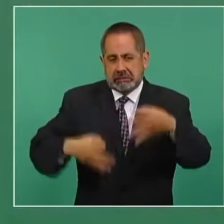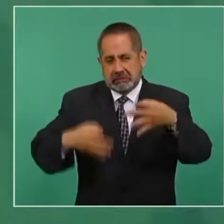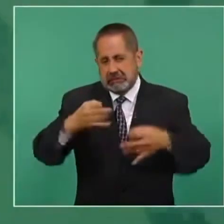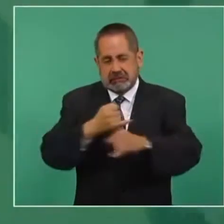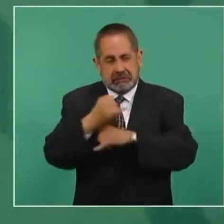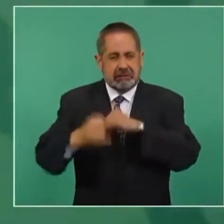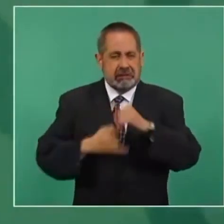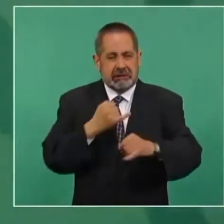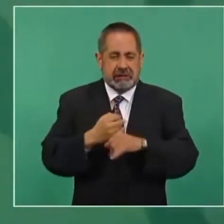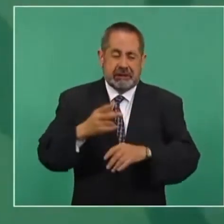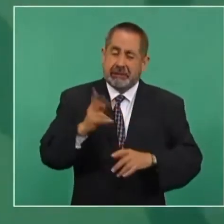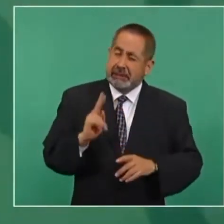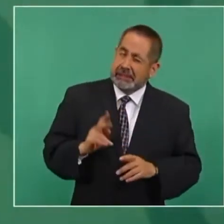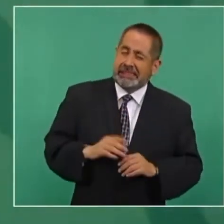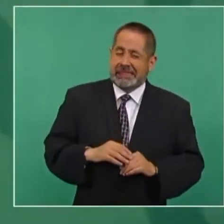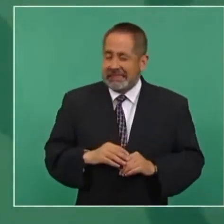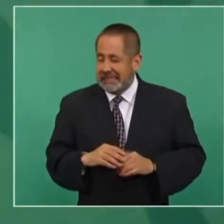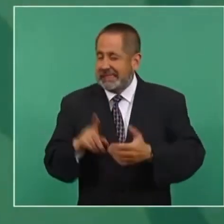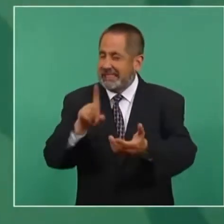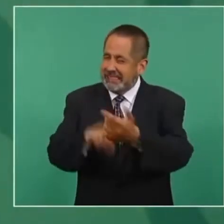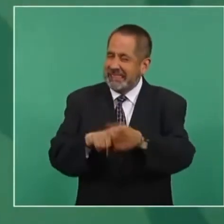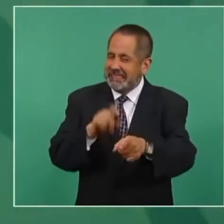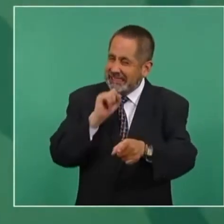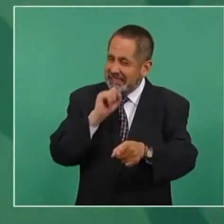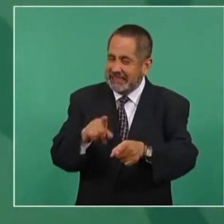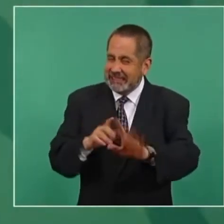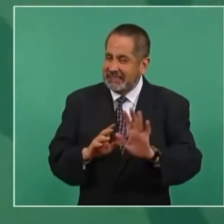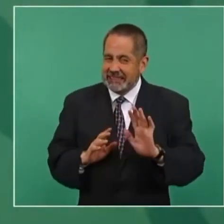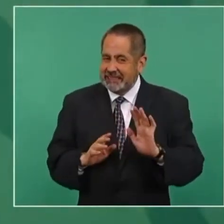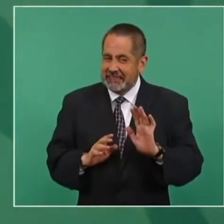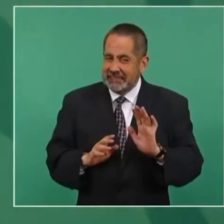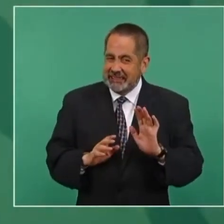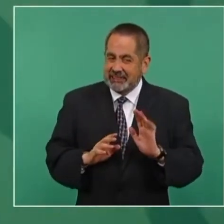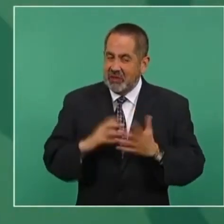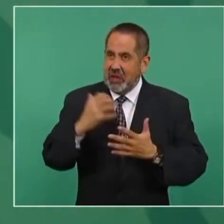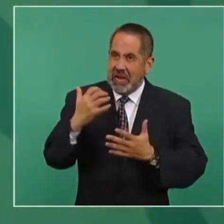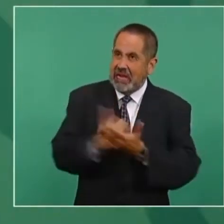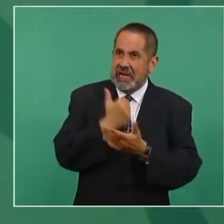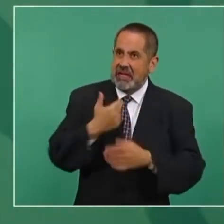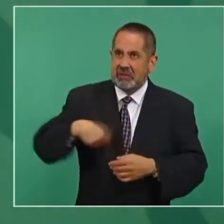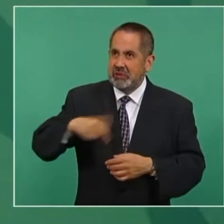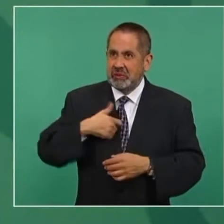internacionales, a sabiendas de que no se va a ganar.